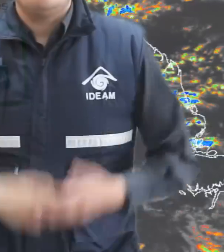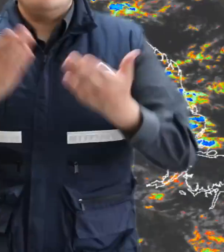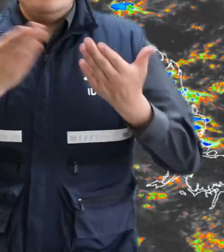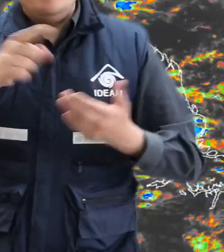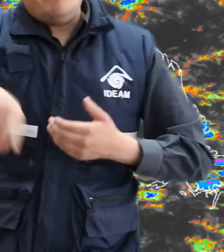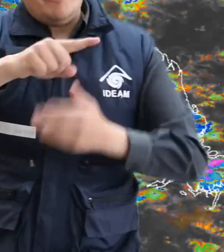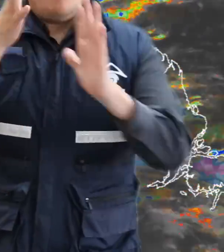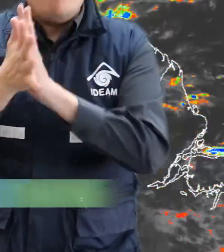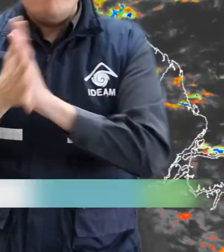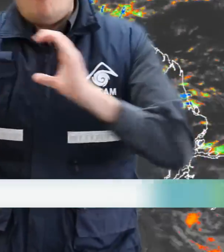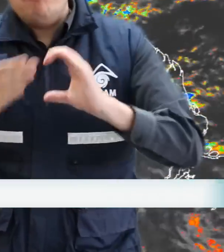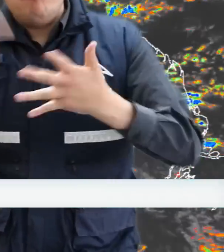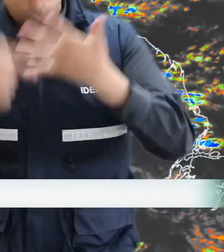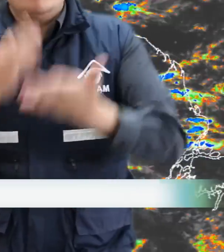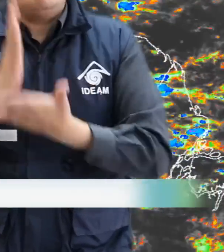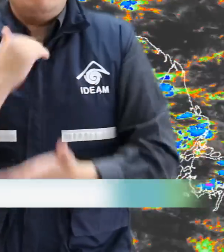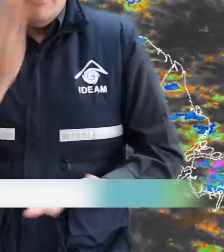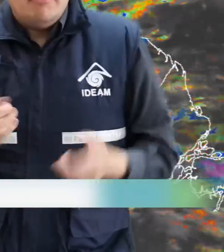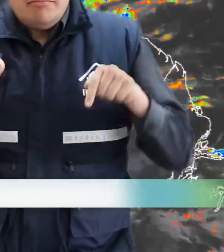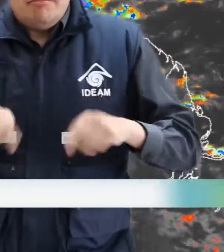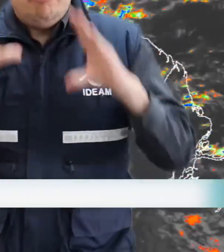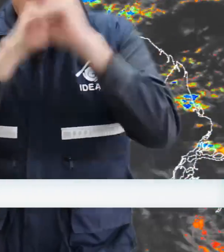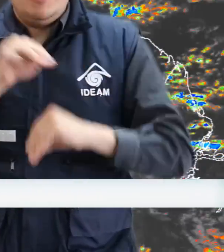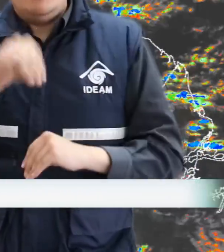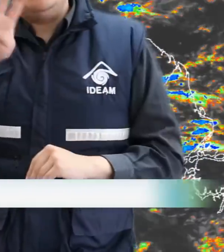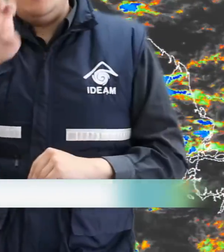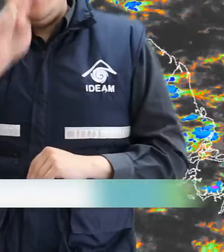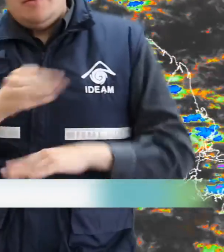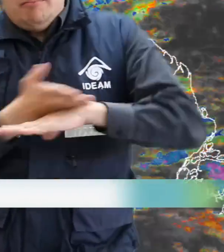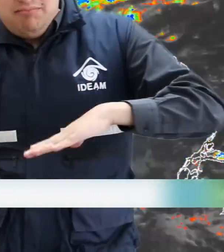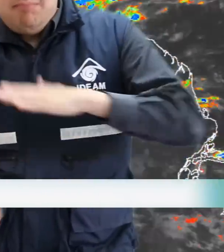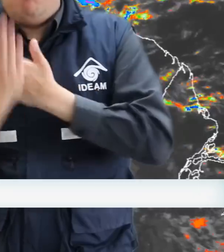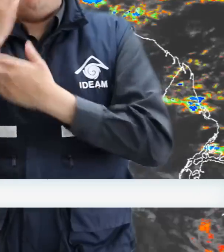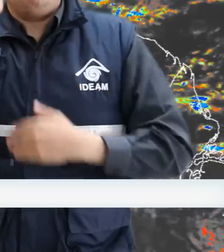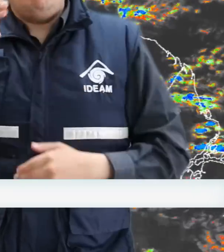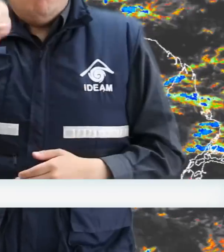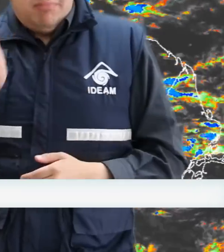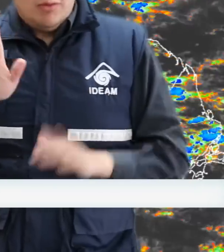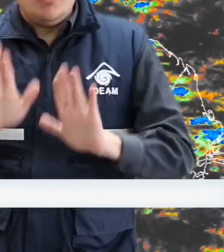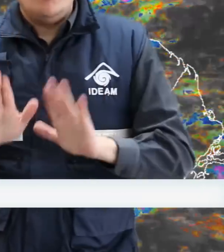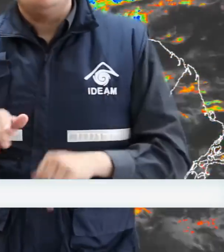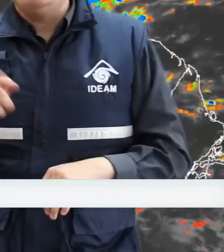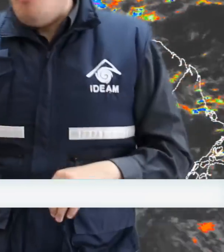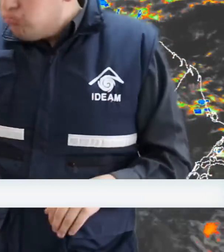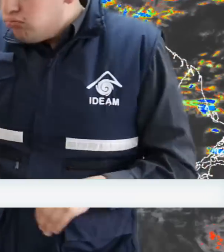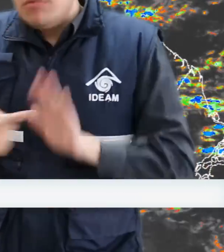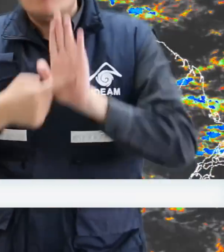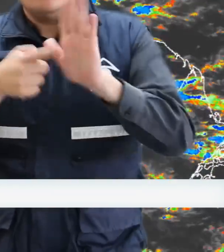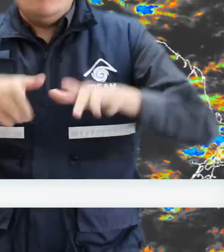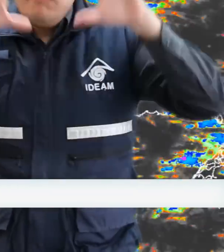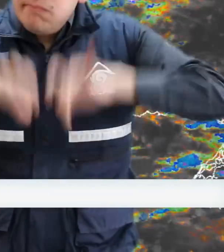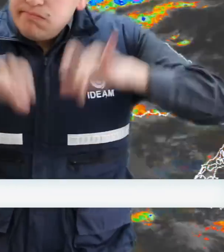Bienvenidos al pronóstico del estado del tiempo para la noche del día martes 9 de junio y la madrugada del miércoles. En las últimas horas se han presentado